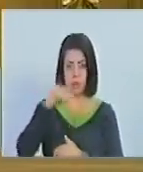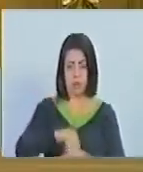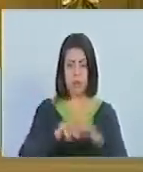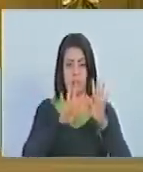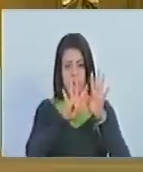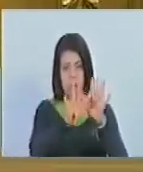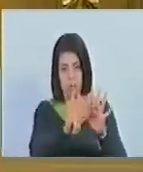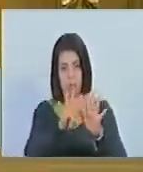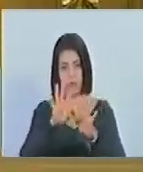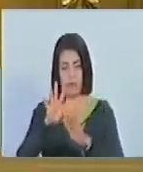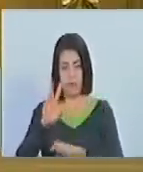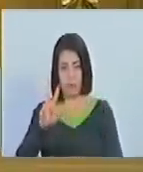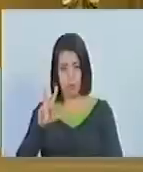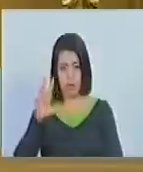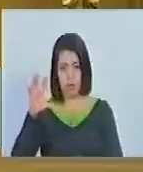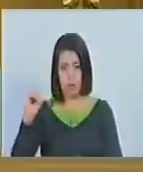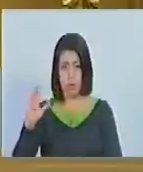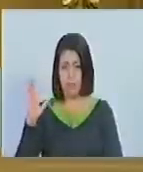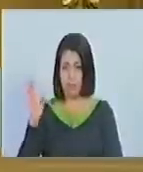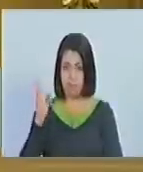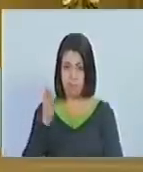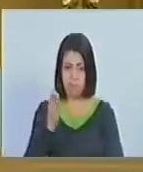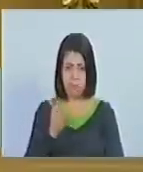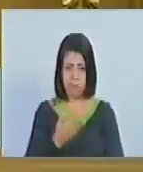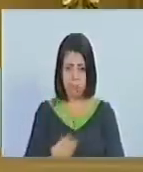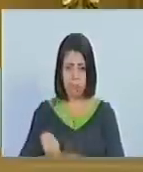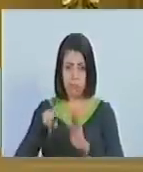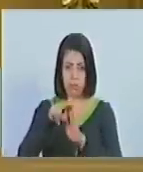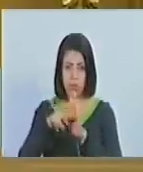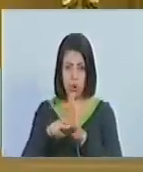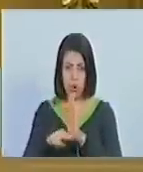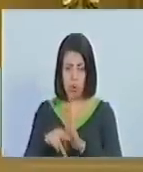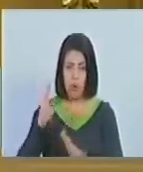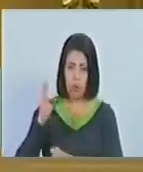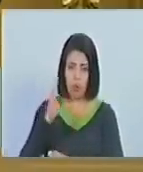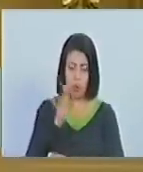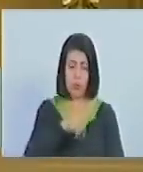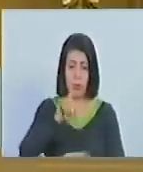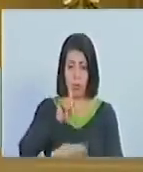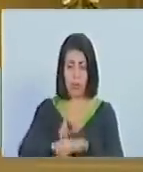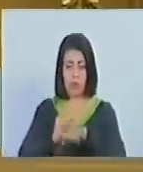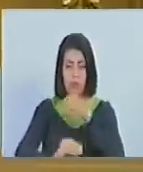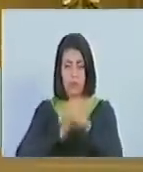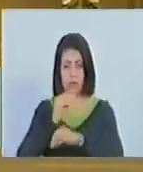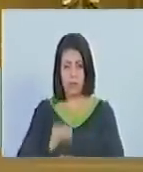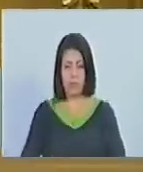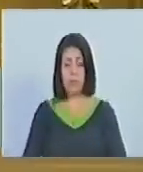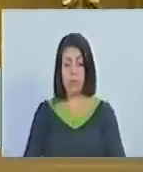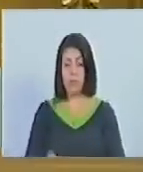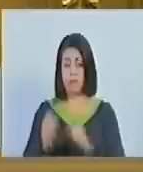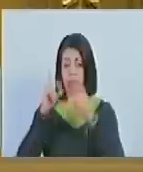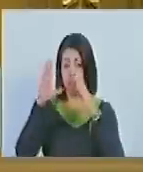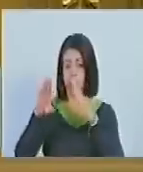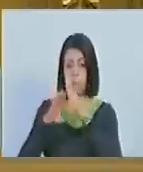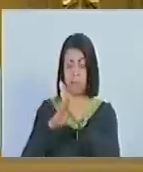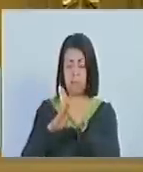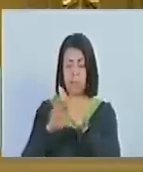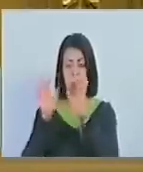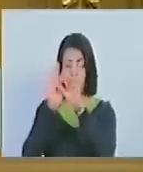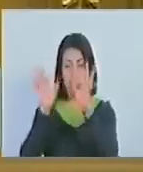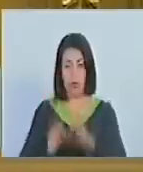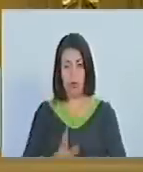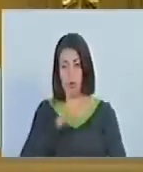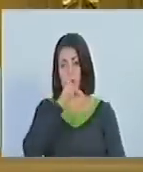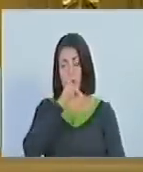930 sanciones y medidas coercitivas unilaterales que han impactado de forma